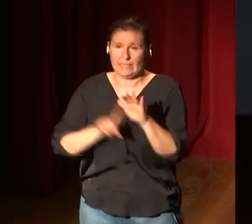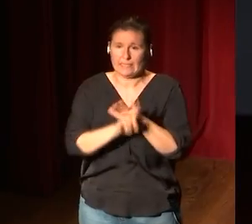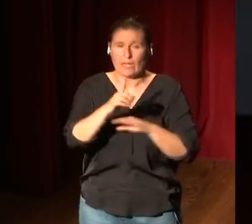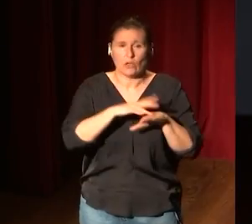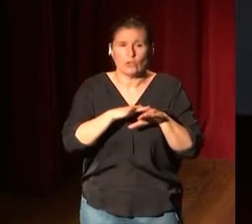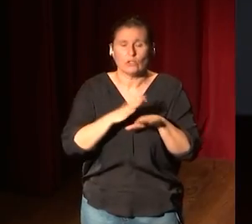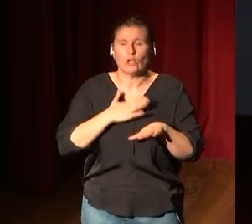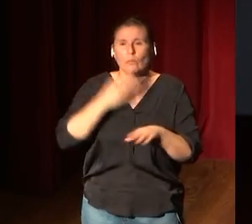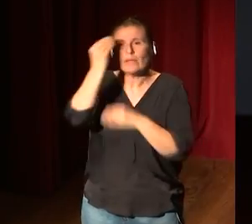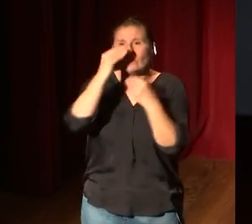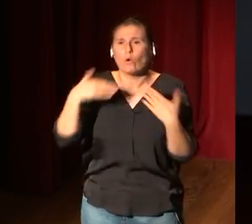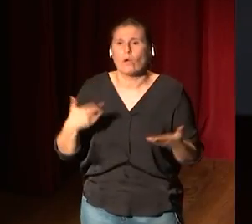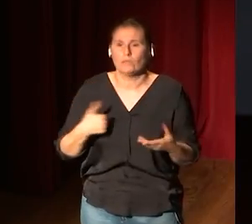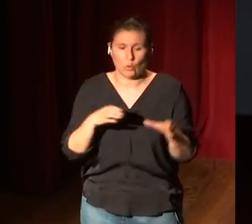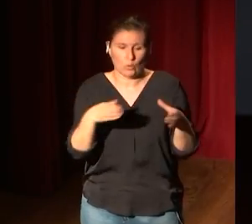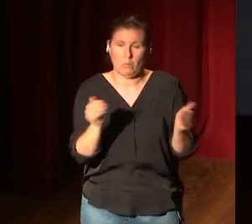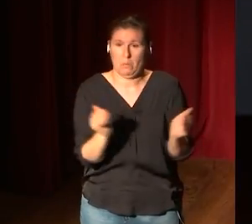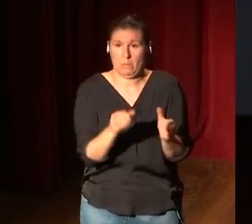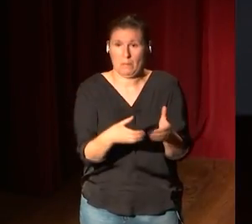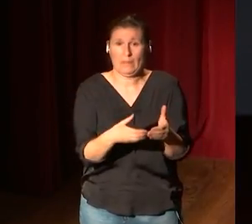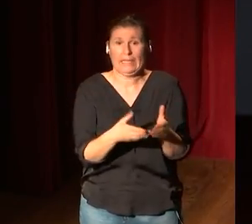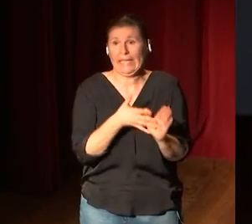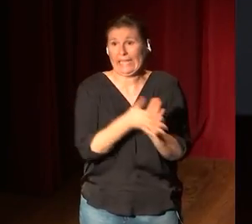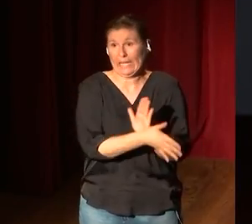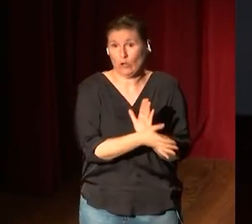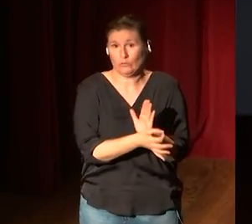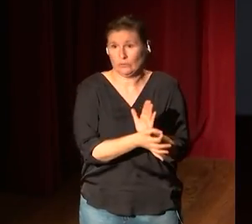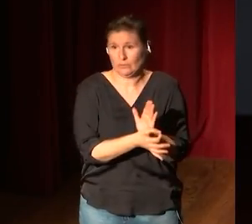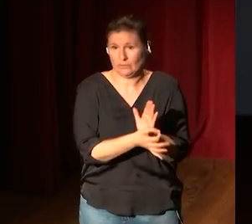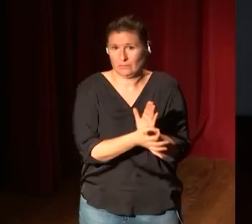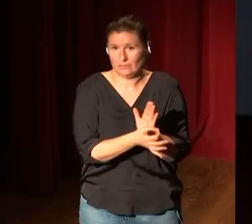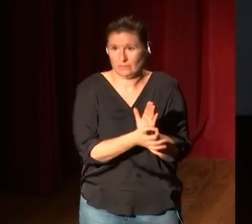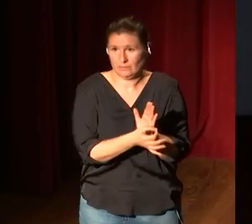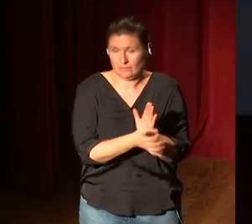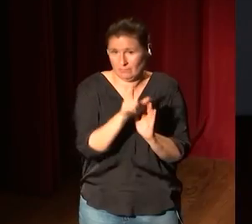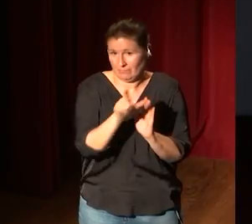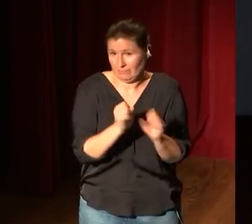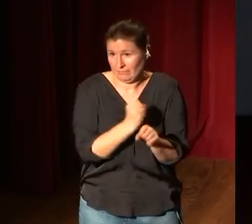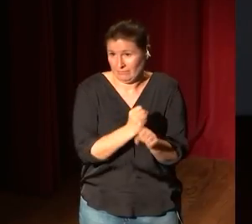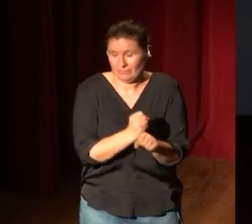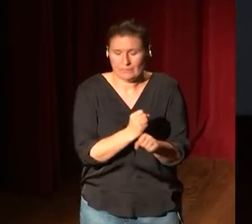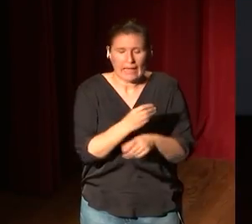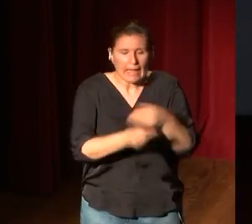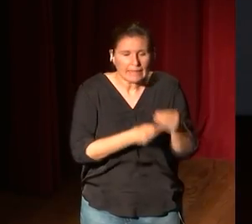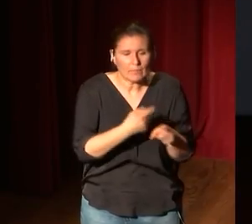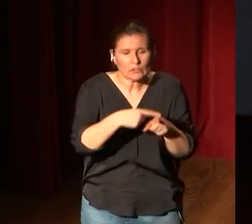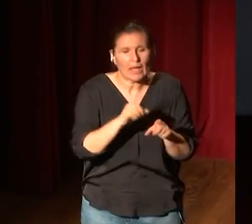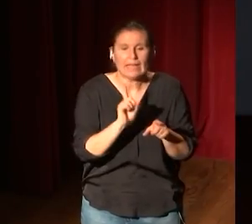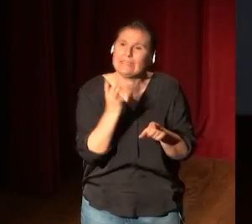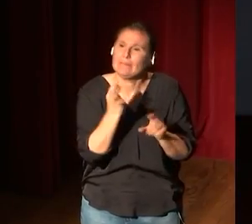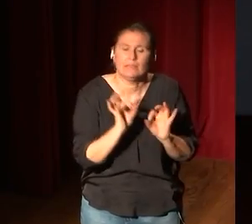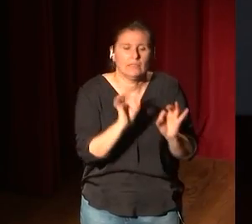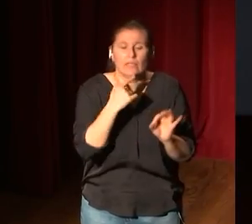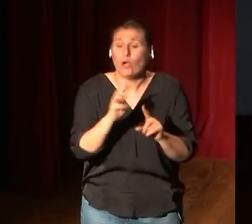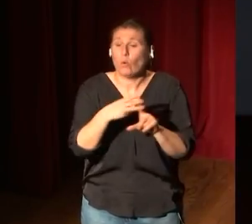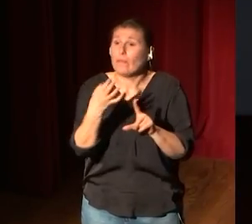museos es esta somos un pequeño grupo de eternos que hacemos que las cosas sean como tienen que ser si hay hacer